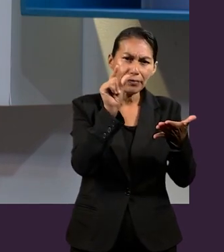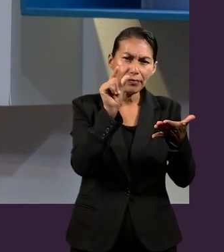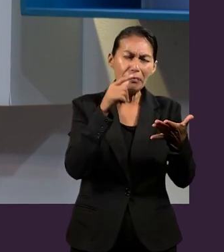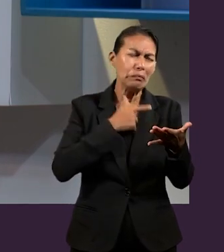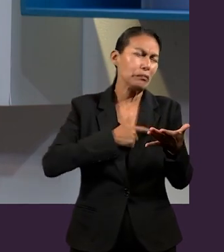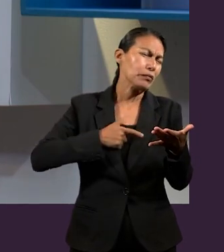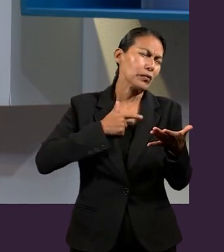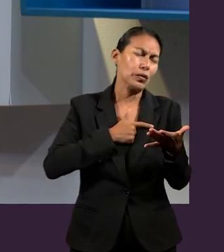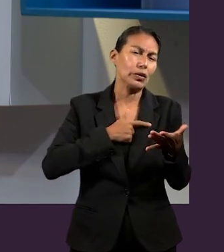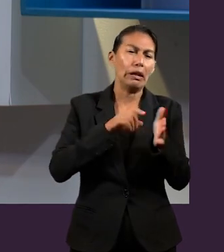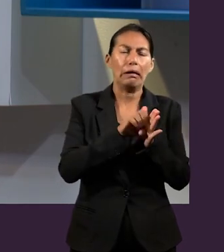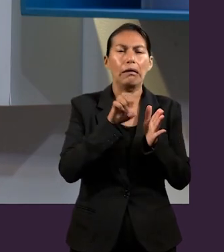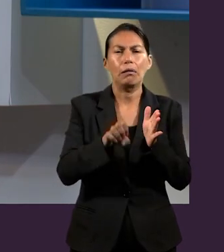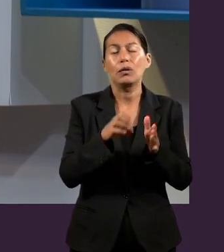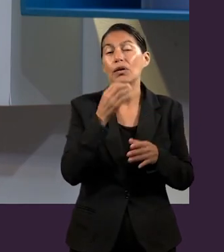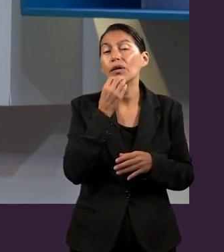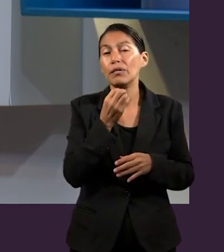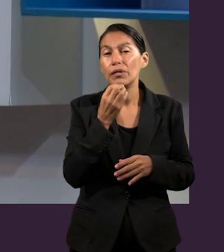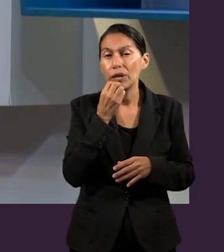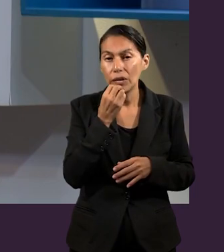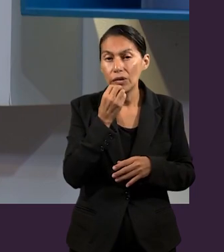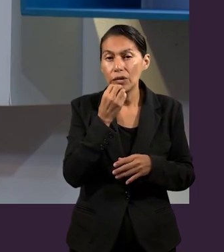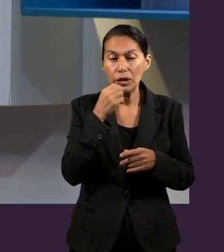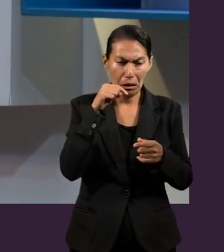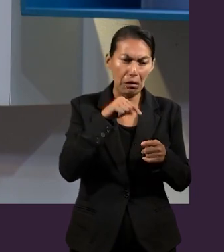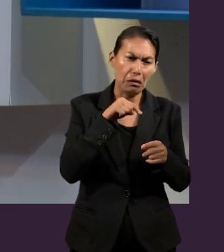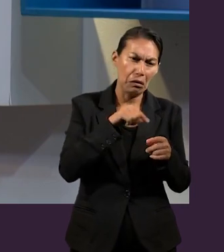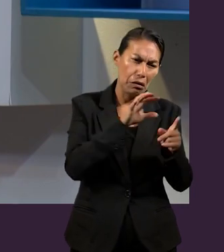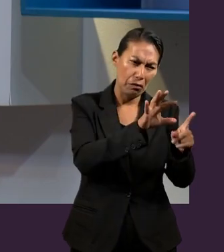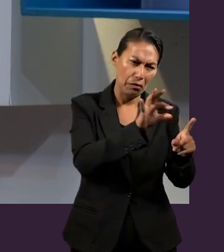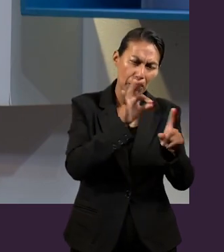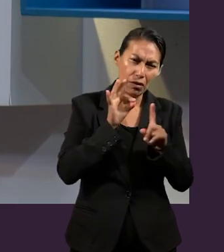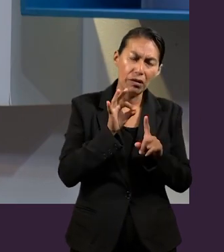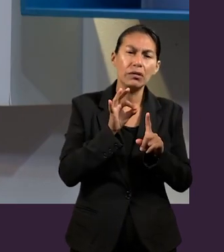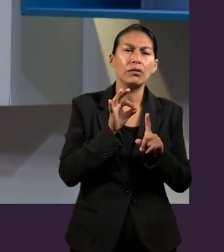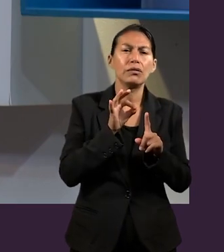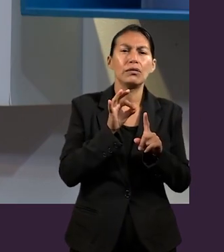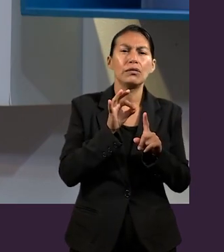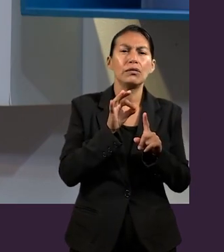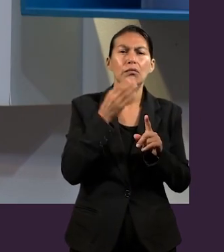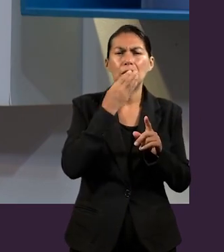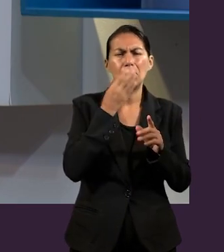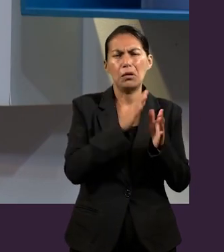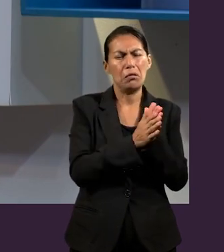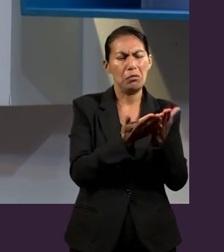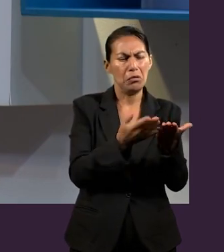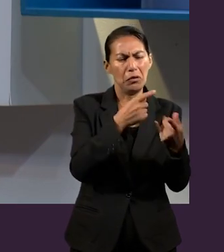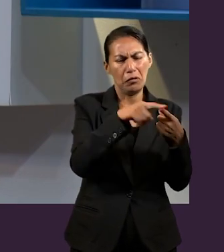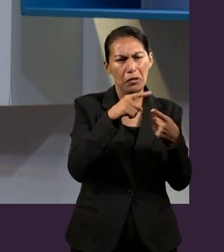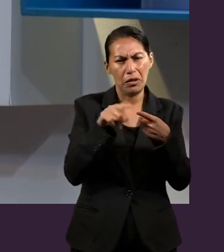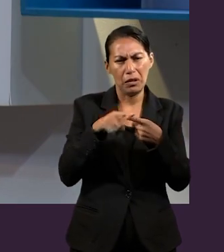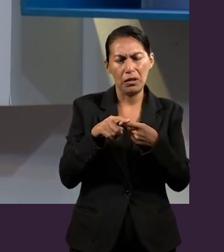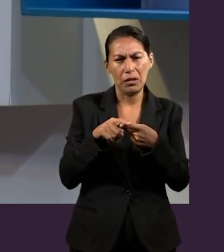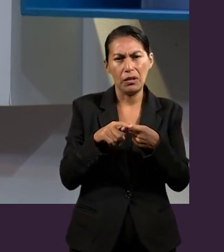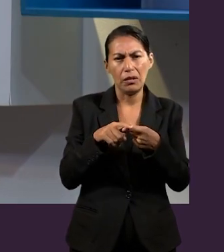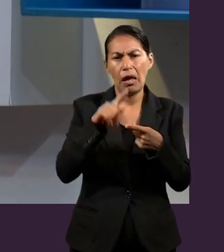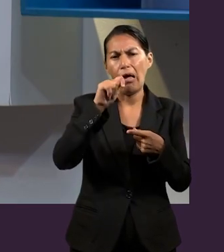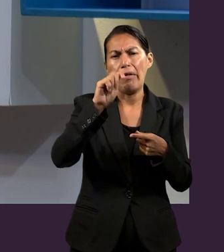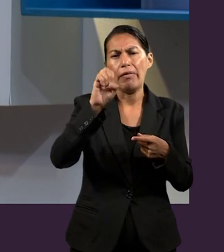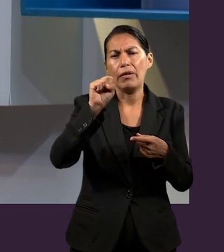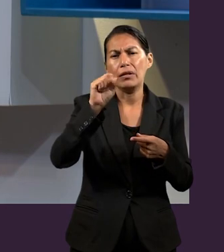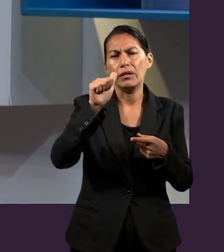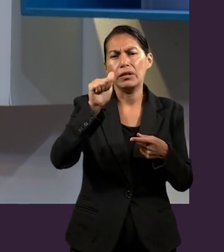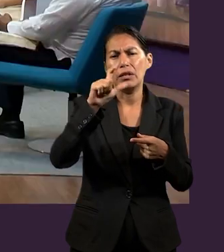Efesios, creo que también en tesalonicenses y en otras partes de sus epístolas. Es la palabra